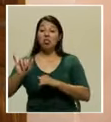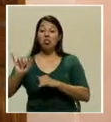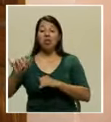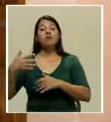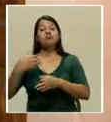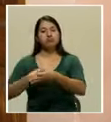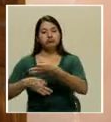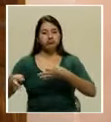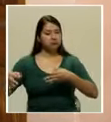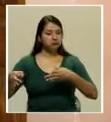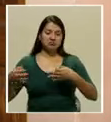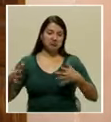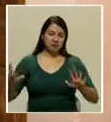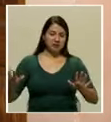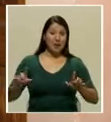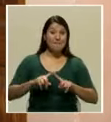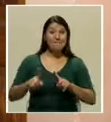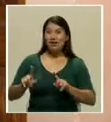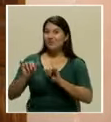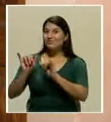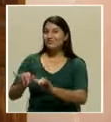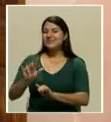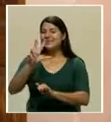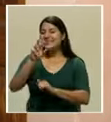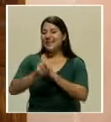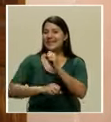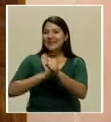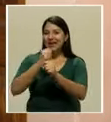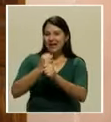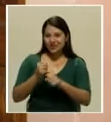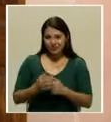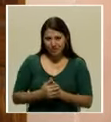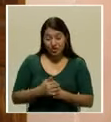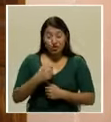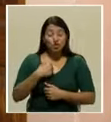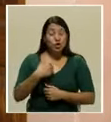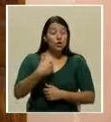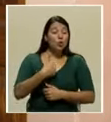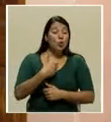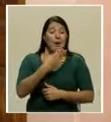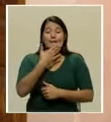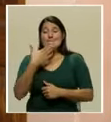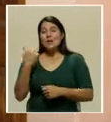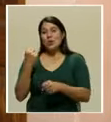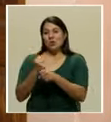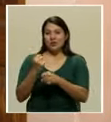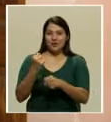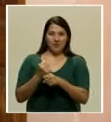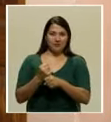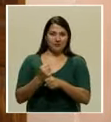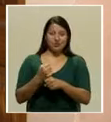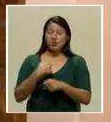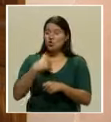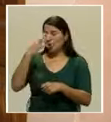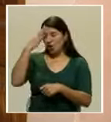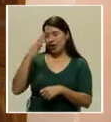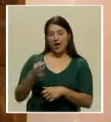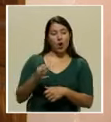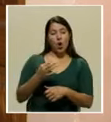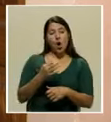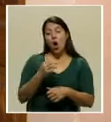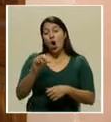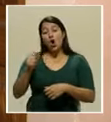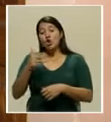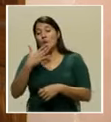trabajo más maravilloso que puede tener un hombre en esta vida, es el trabajo que yo tuve. Compartir con los